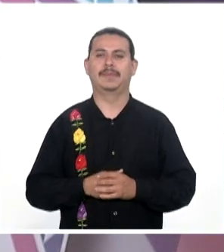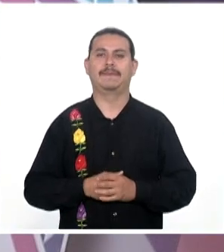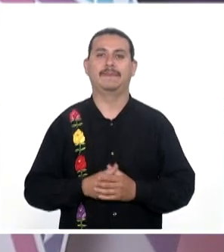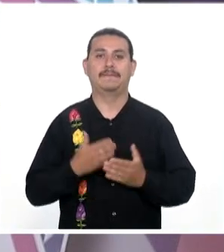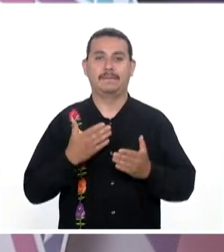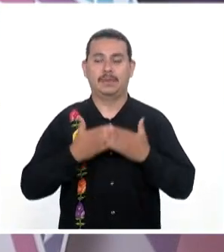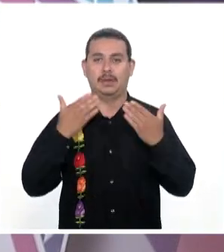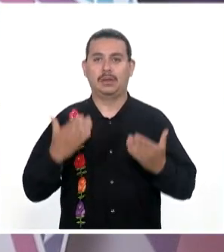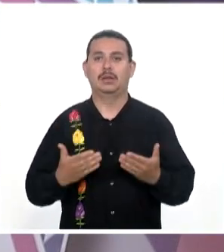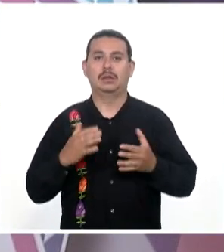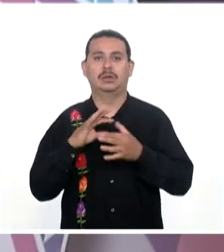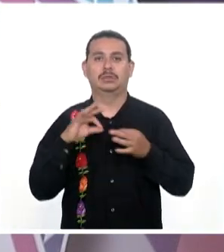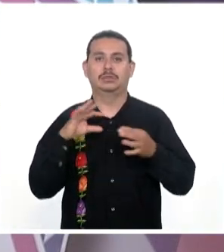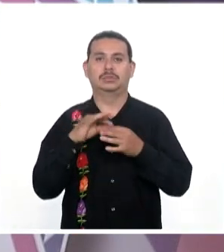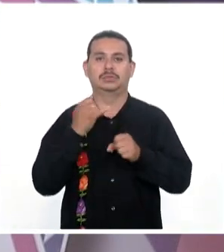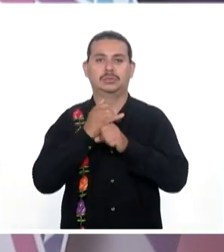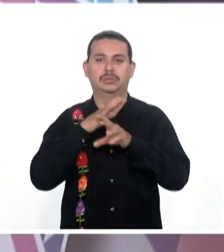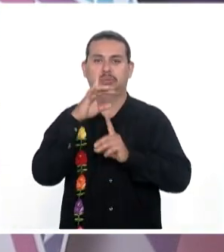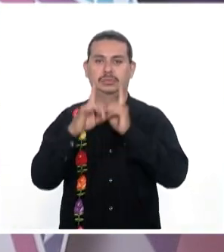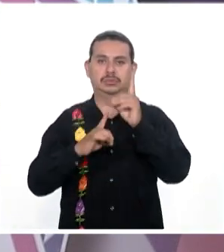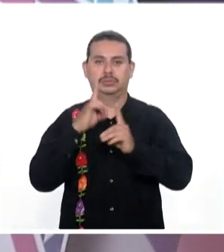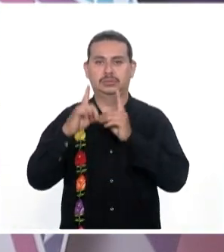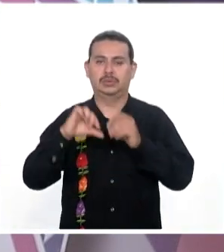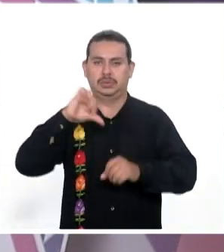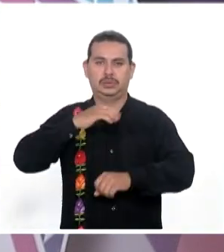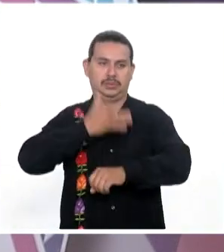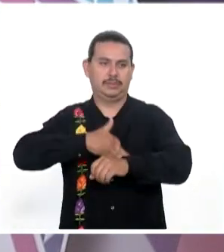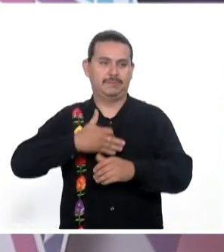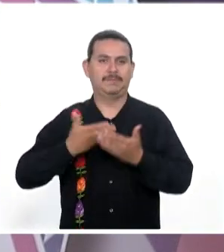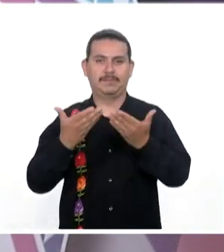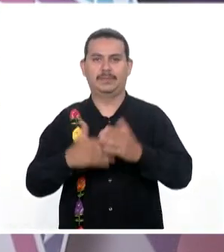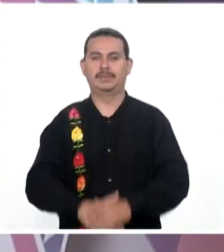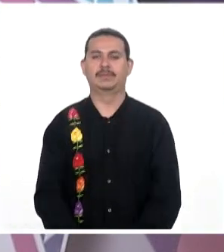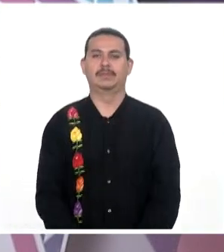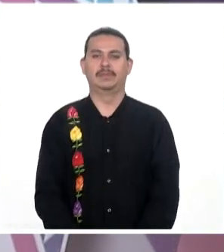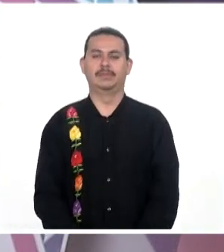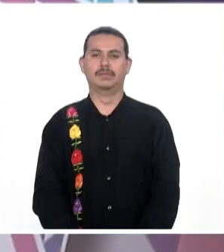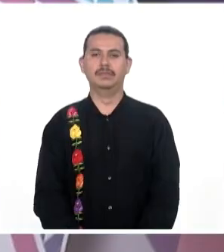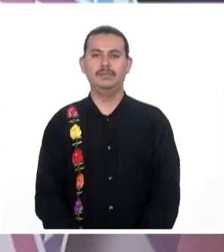Entremos de lleno A la información deportiva Con el siguiente resumen